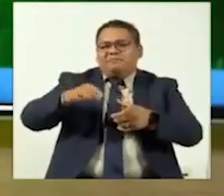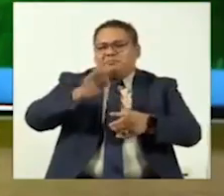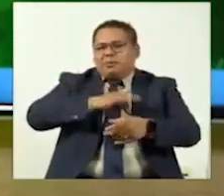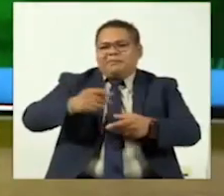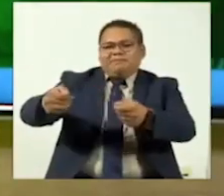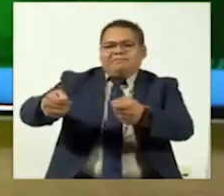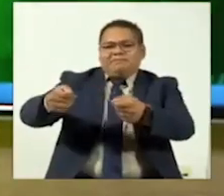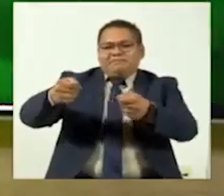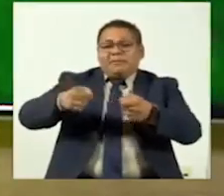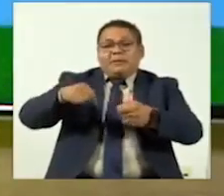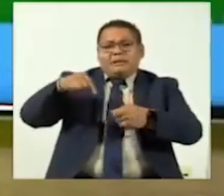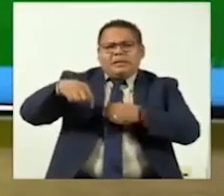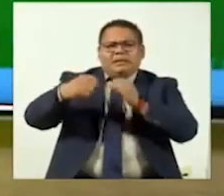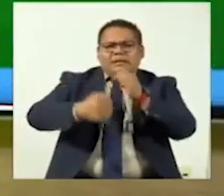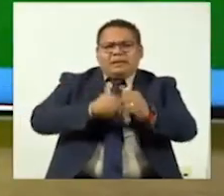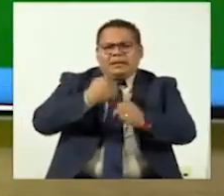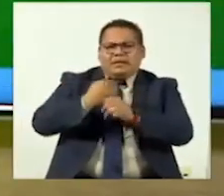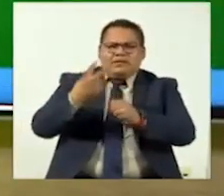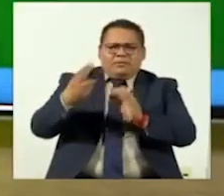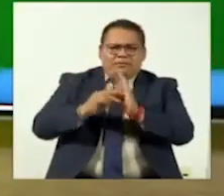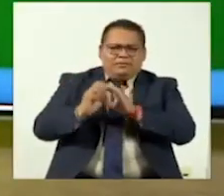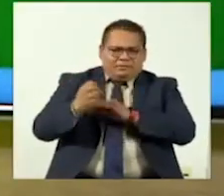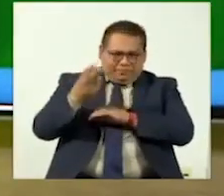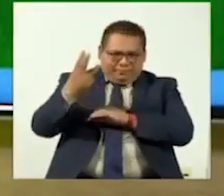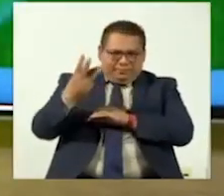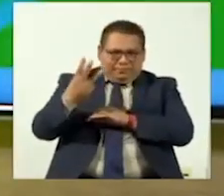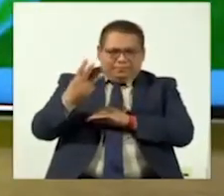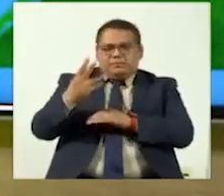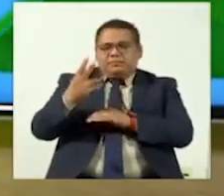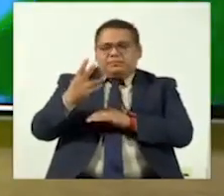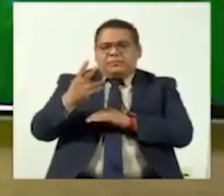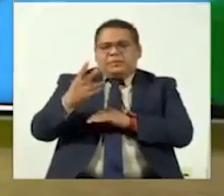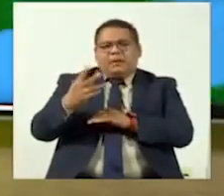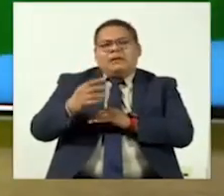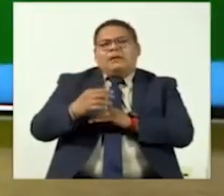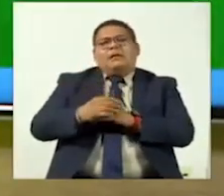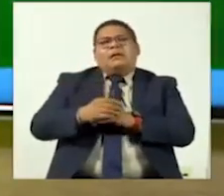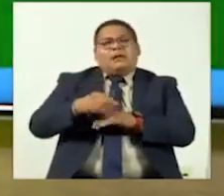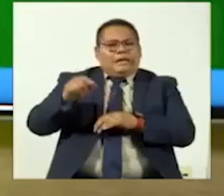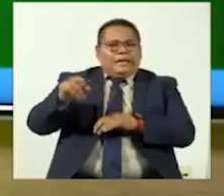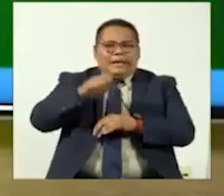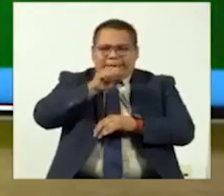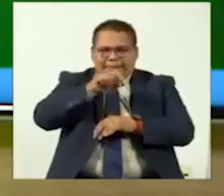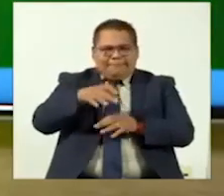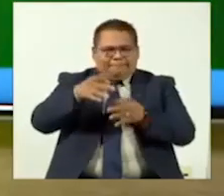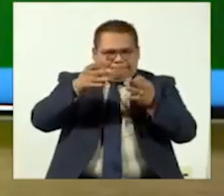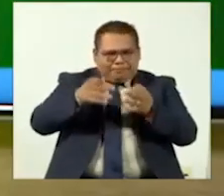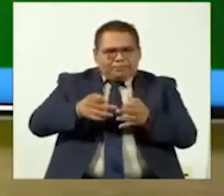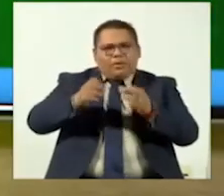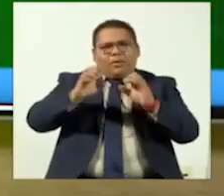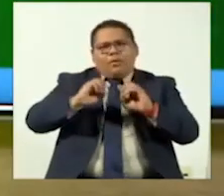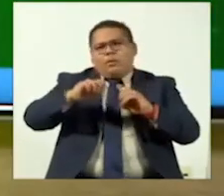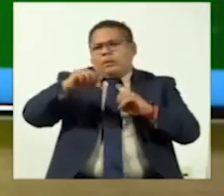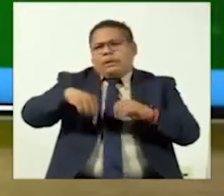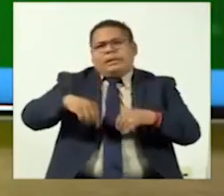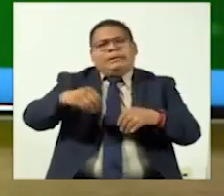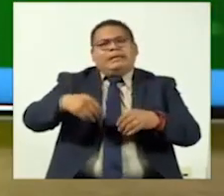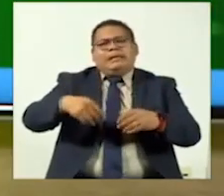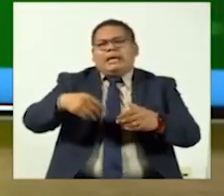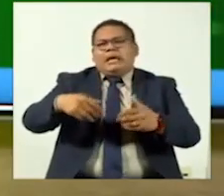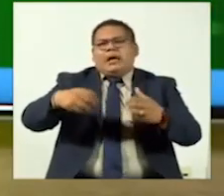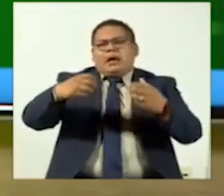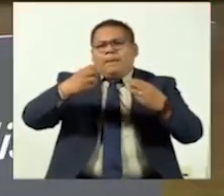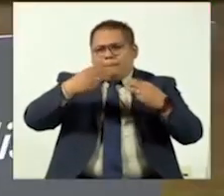sea del año a premiar y que, como mencionábamos, sea jalisciense o lo haya grabado